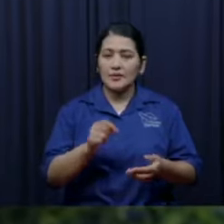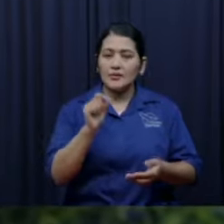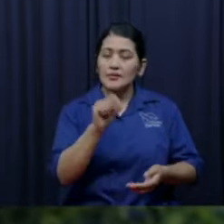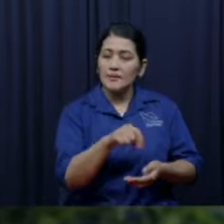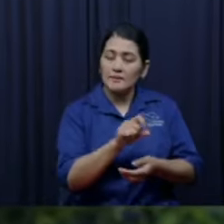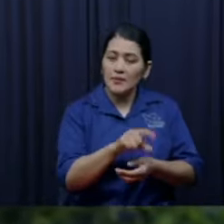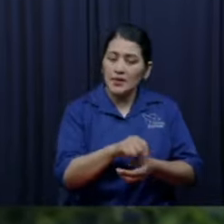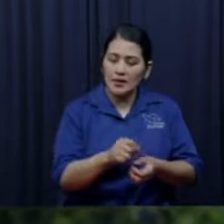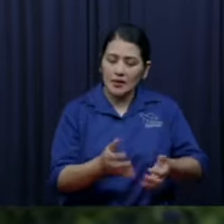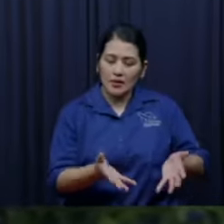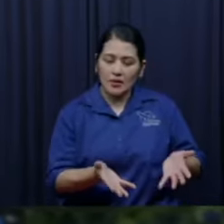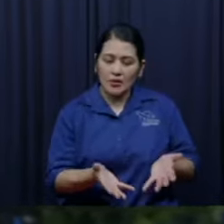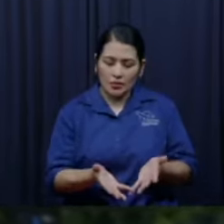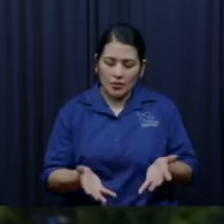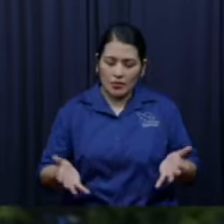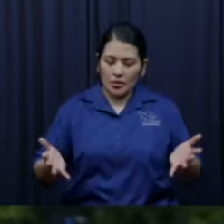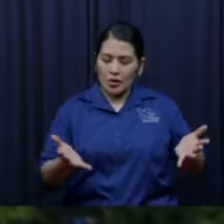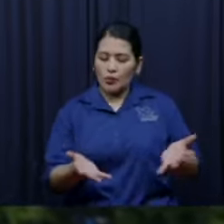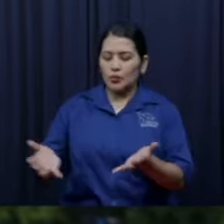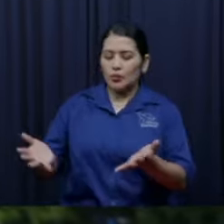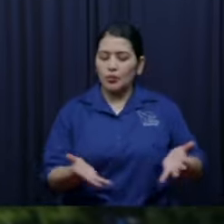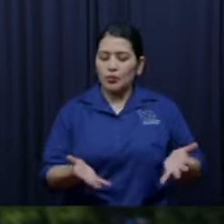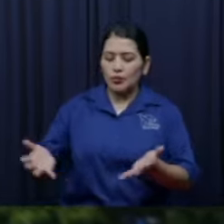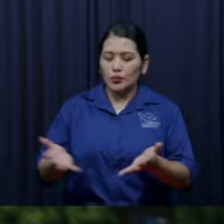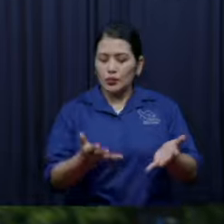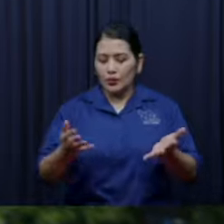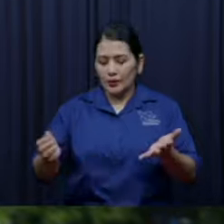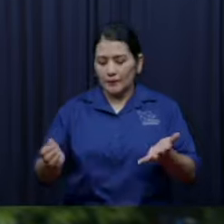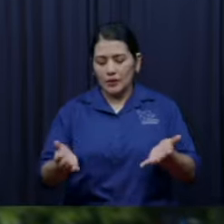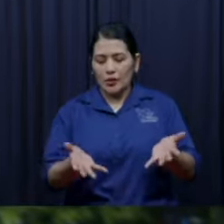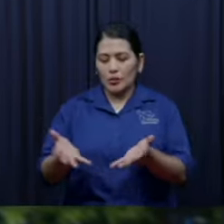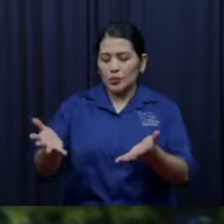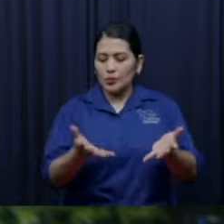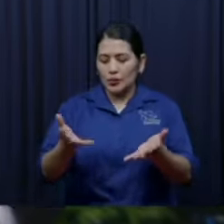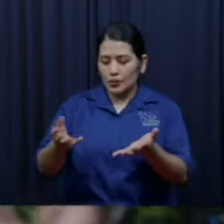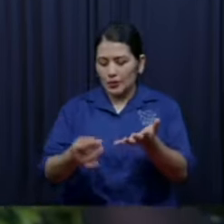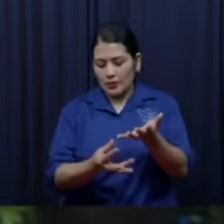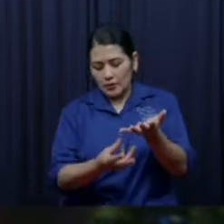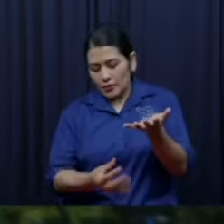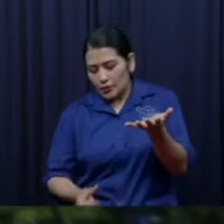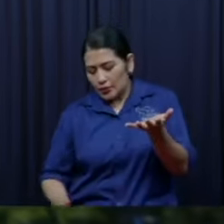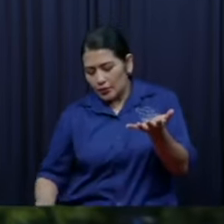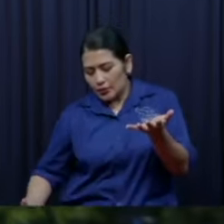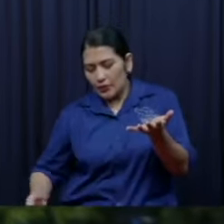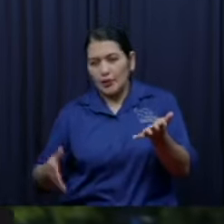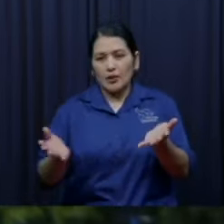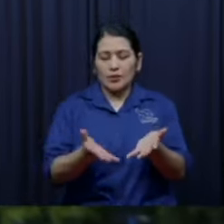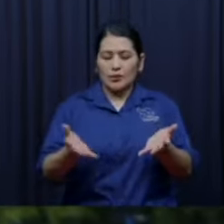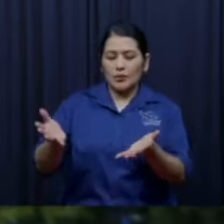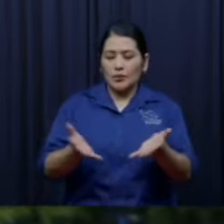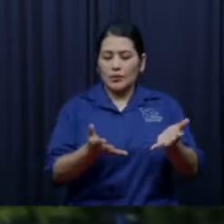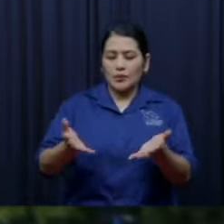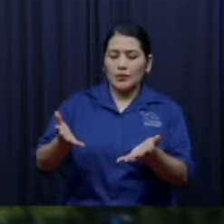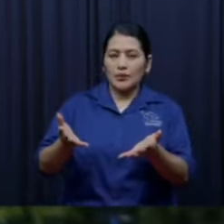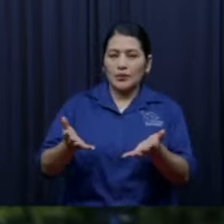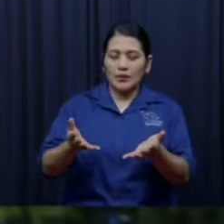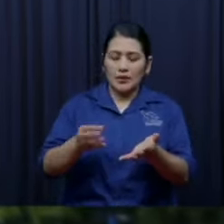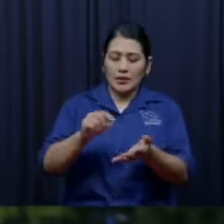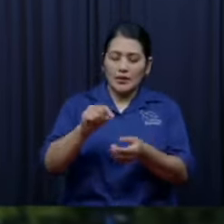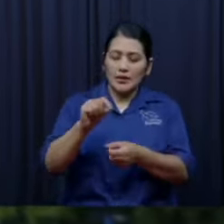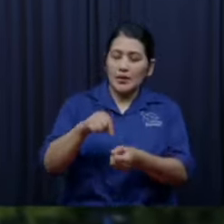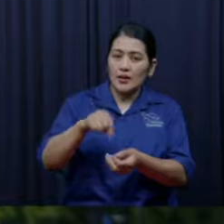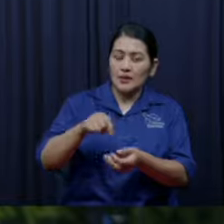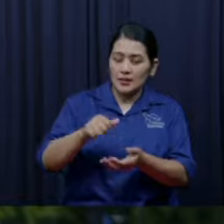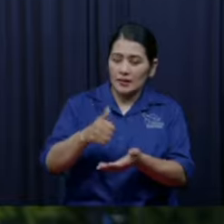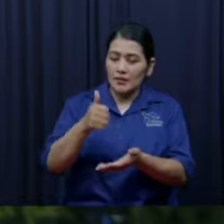haciendo un cascajo entonces se escoge solo lo bueno como se escoge lo bueno se mete una pala y se tira al